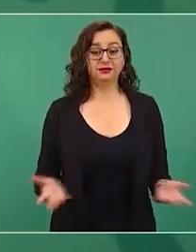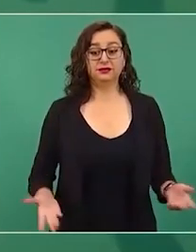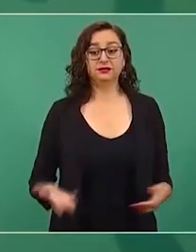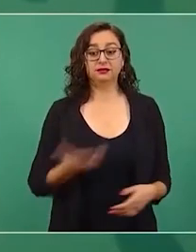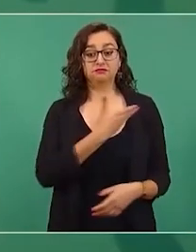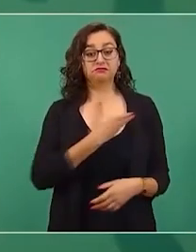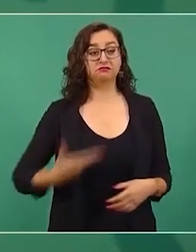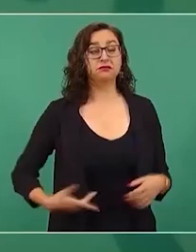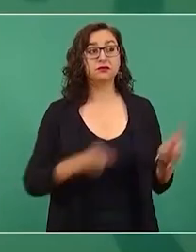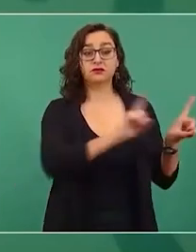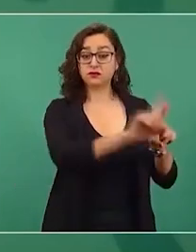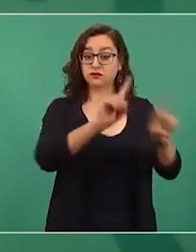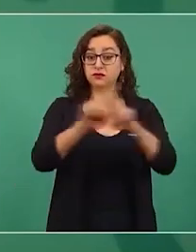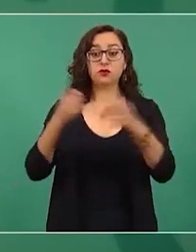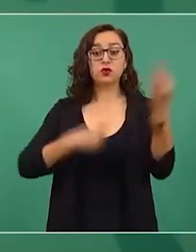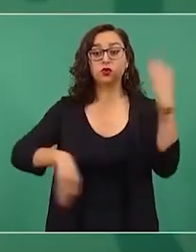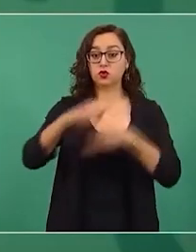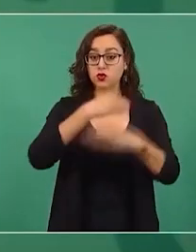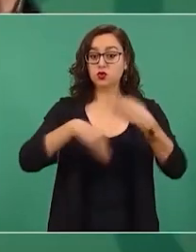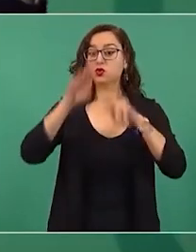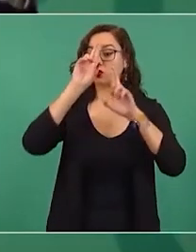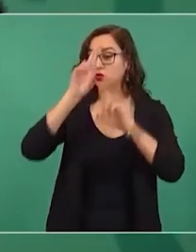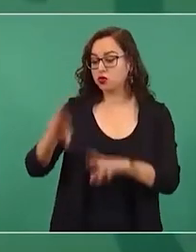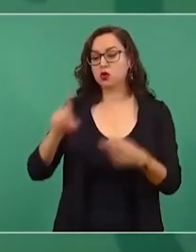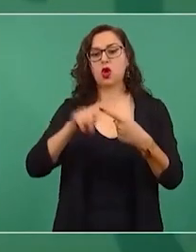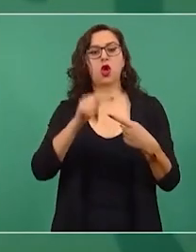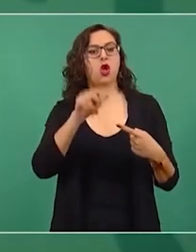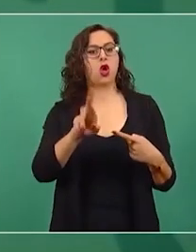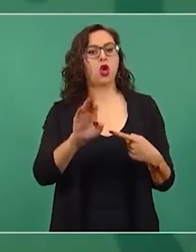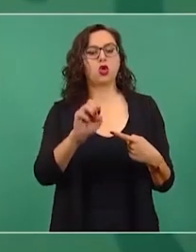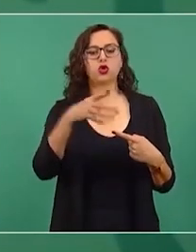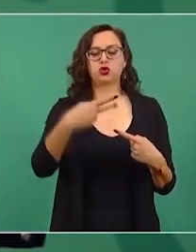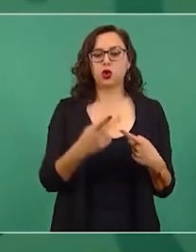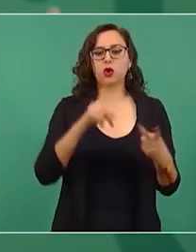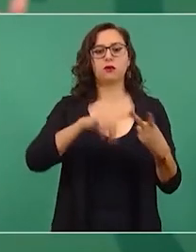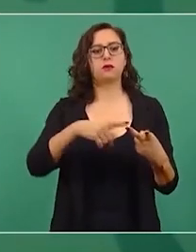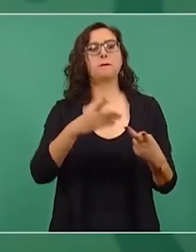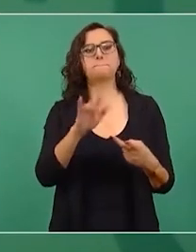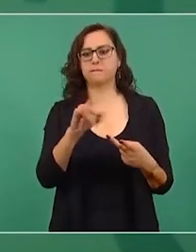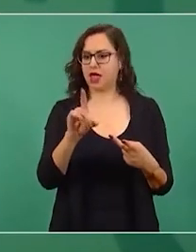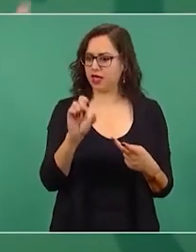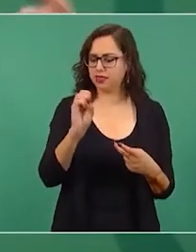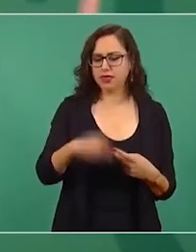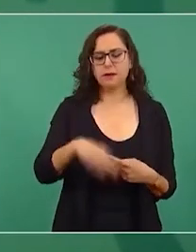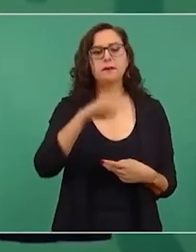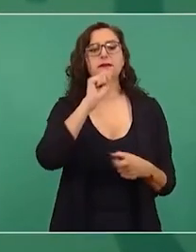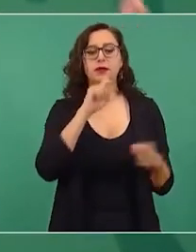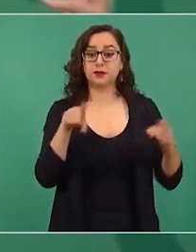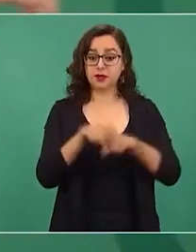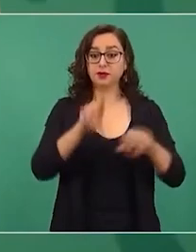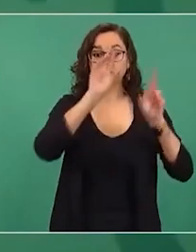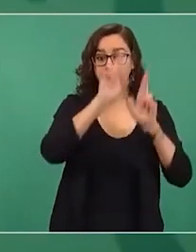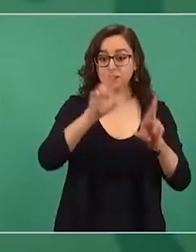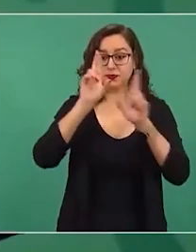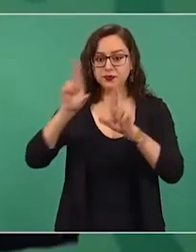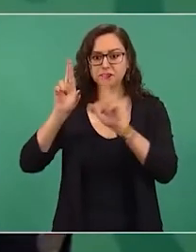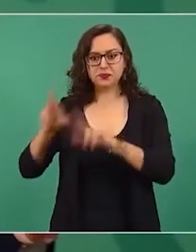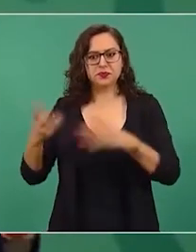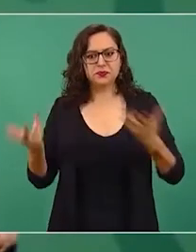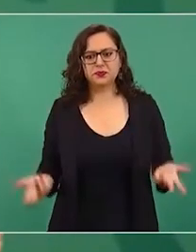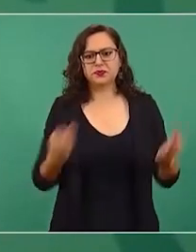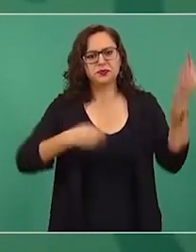problemas. problemas. Y nosotros pues somos libres y podemos invitar